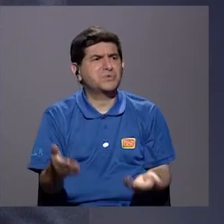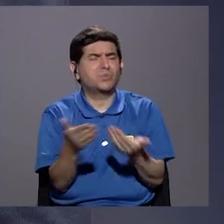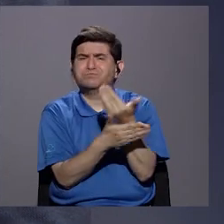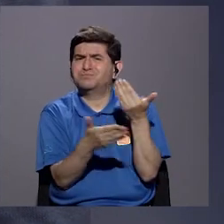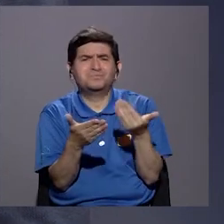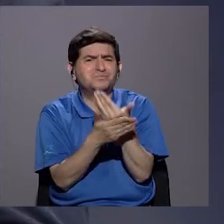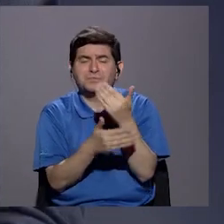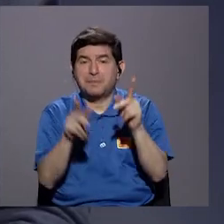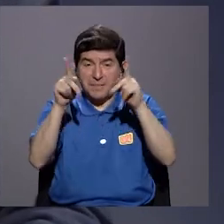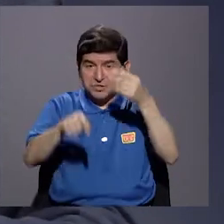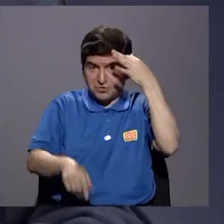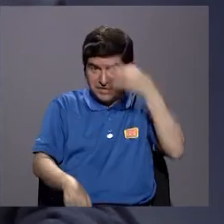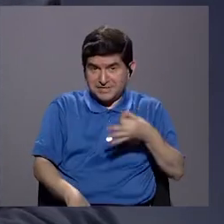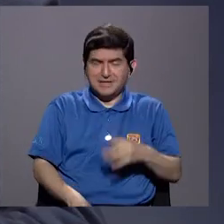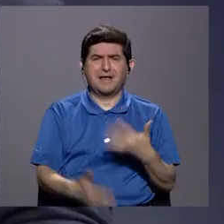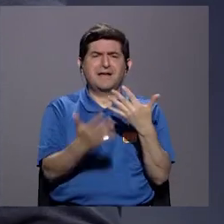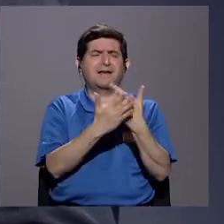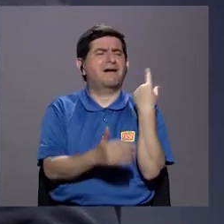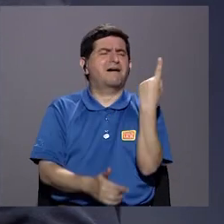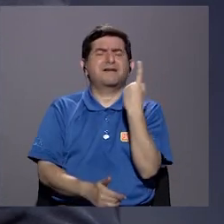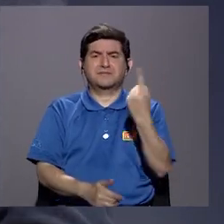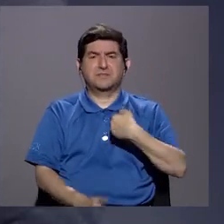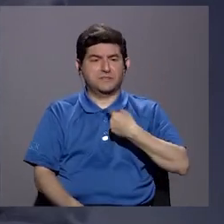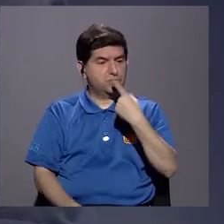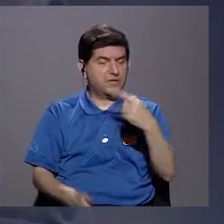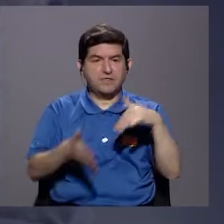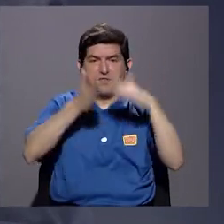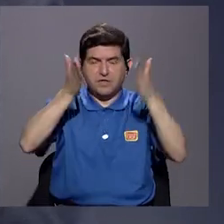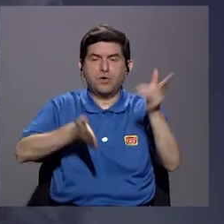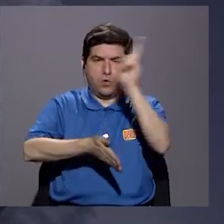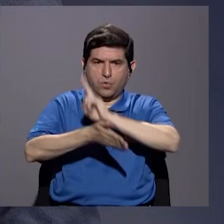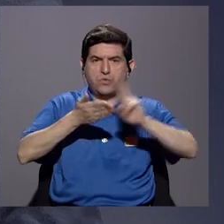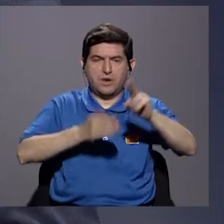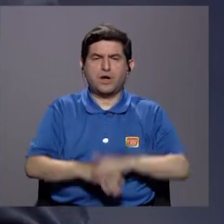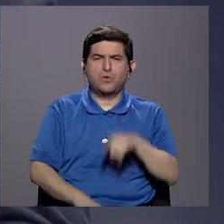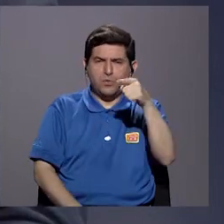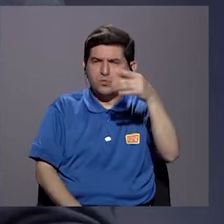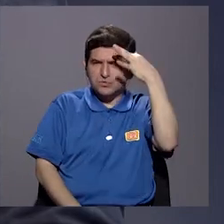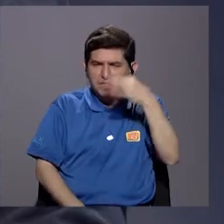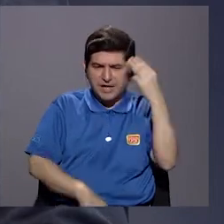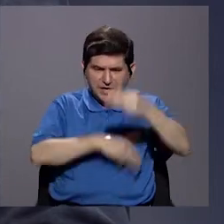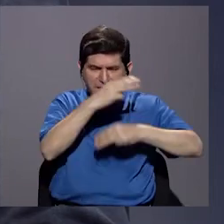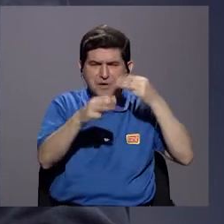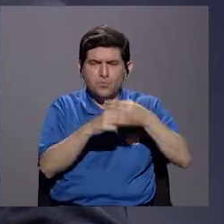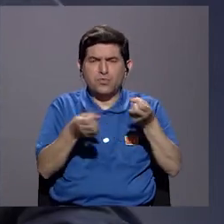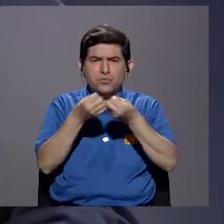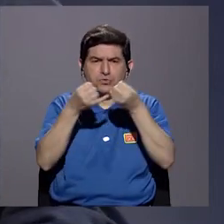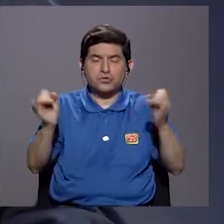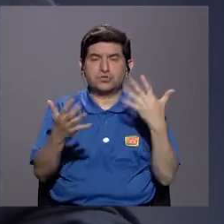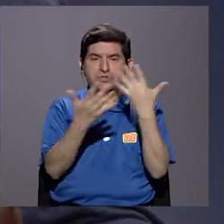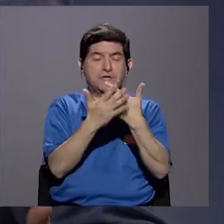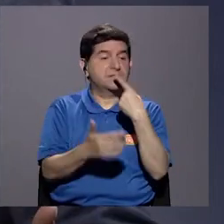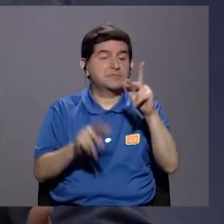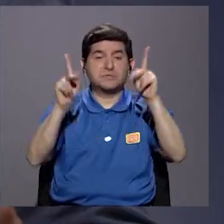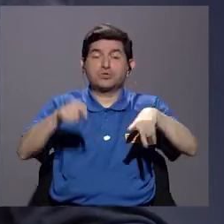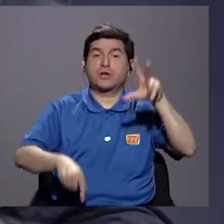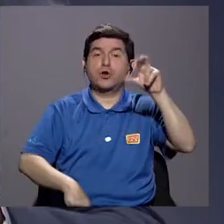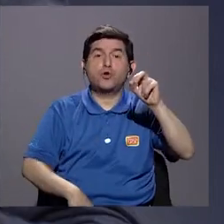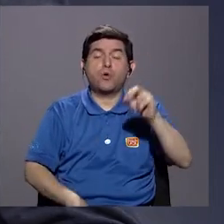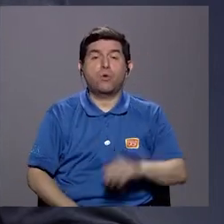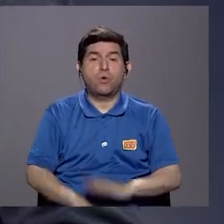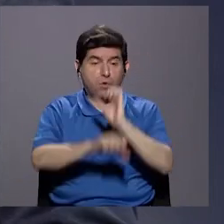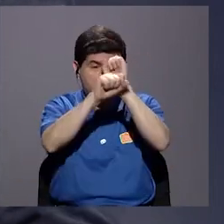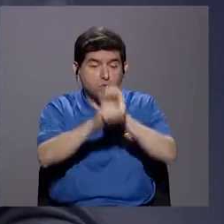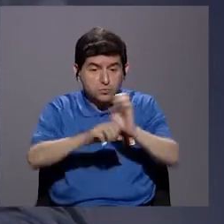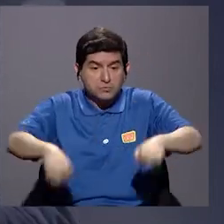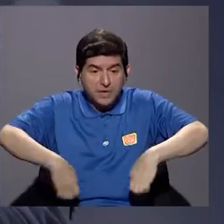reciente. Si la gente piensa que la cárcel ha existido siempre, yo le digo a mis estudiantes de la universidad, ¿ustedes se imaginan un mundo sin cárceles? Y la gente me dice que no, porque la gente